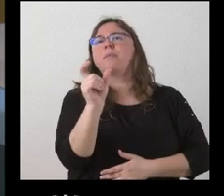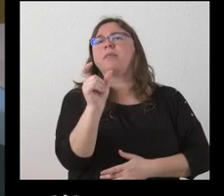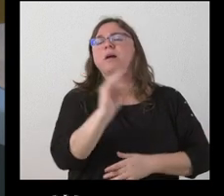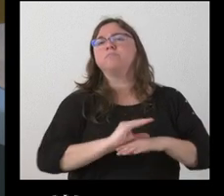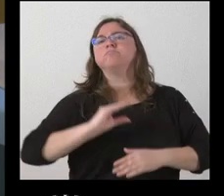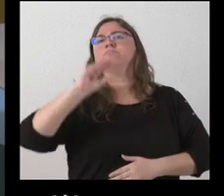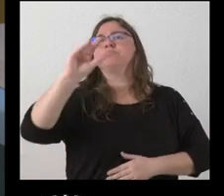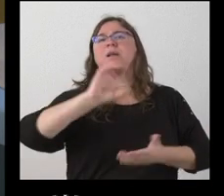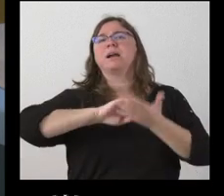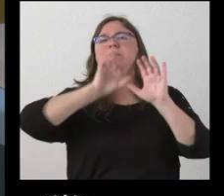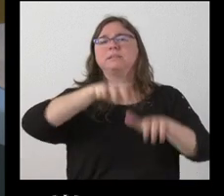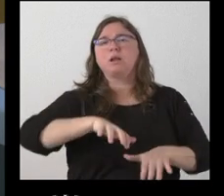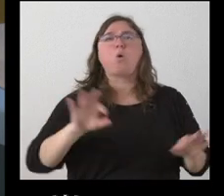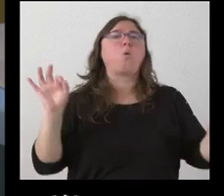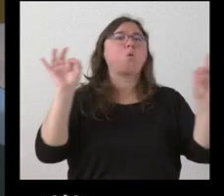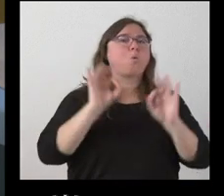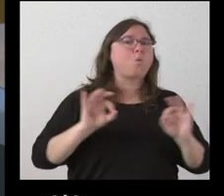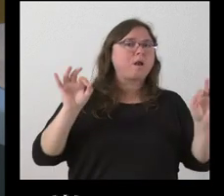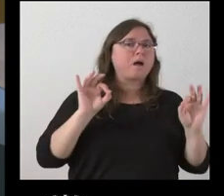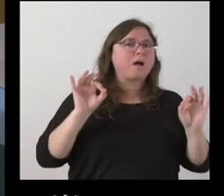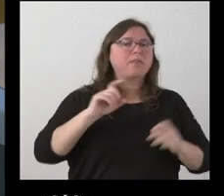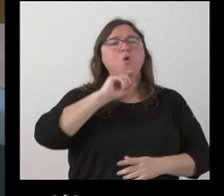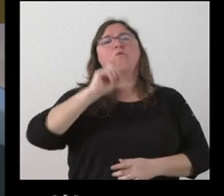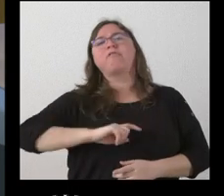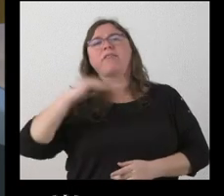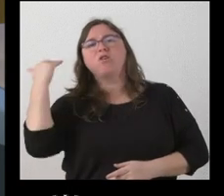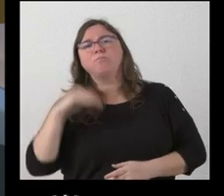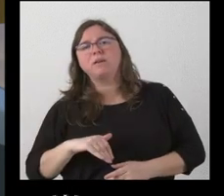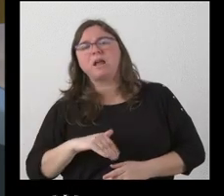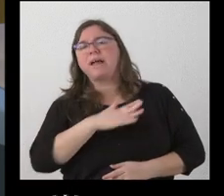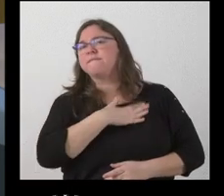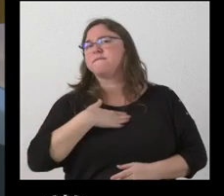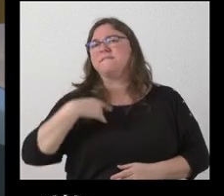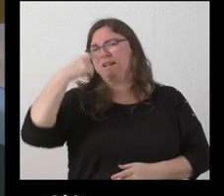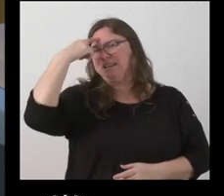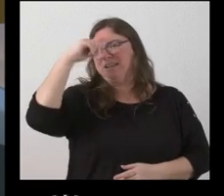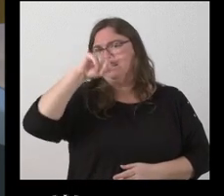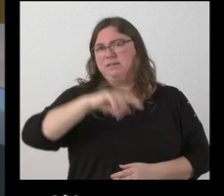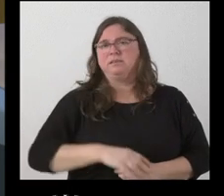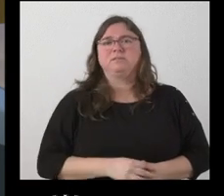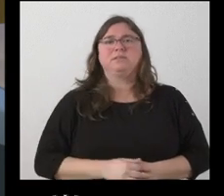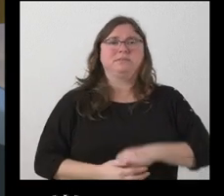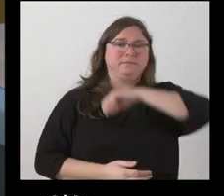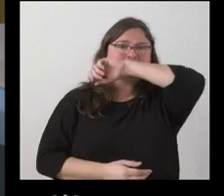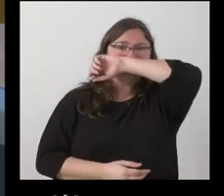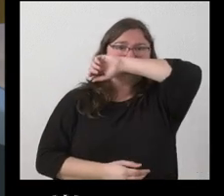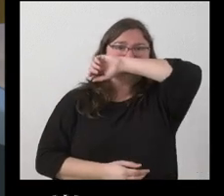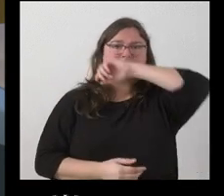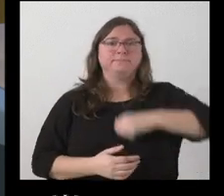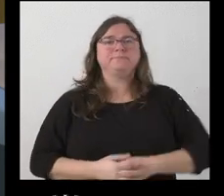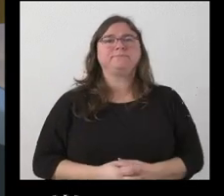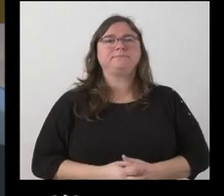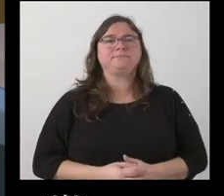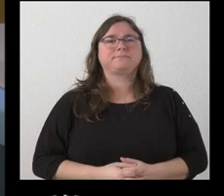año no va a aportar nada desde la Fundación Villalar en fin, quería saber y al señor Carnero quería preguntarle por